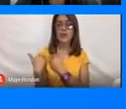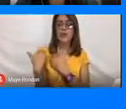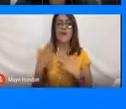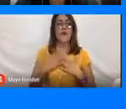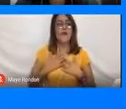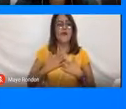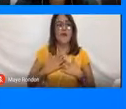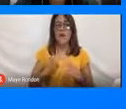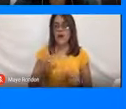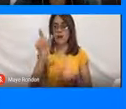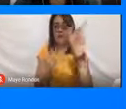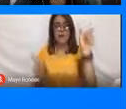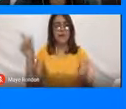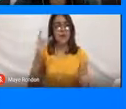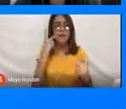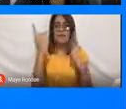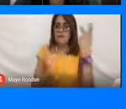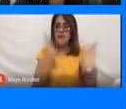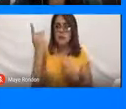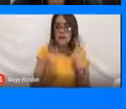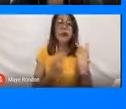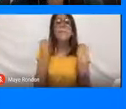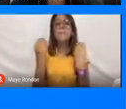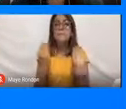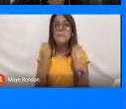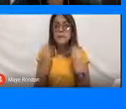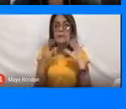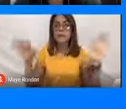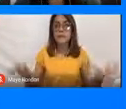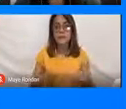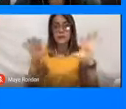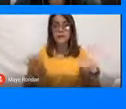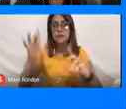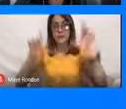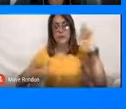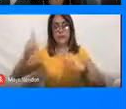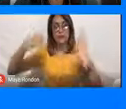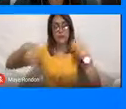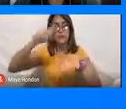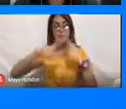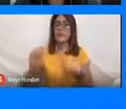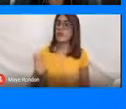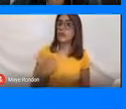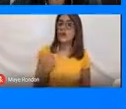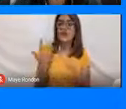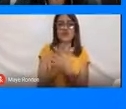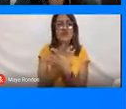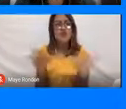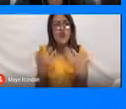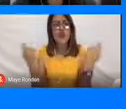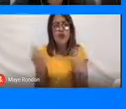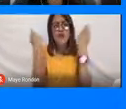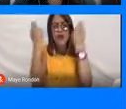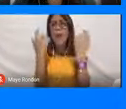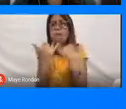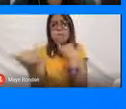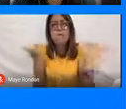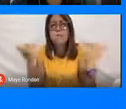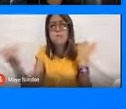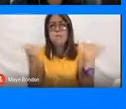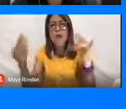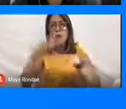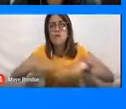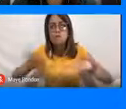cualquier tipo de personas para el desarrollo de actividades turísticas y el aprovechamiento de toda la oferta que tenemos en